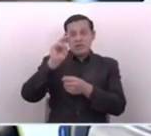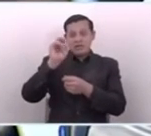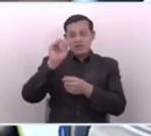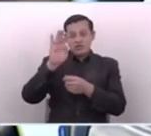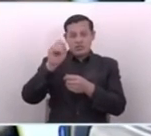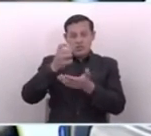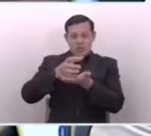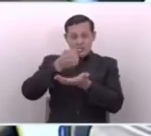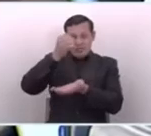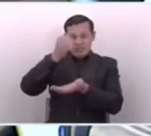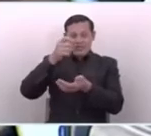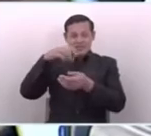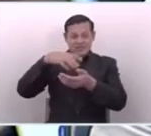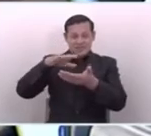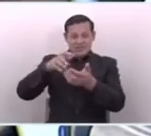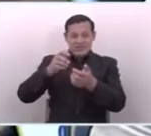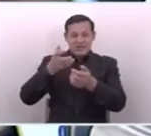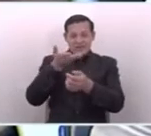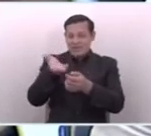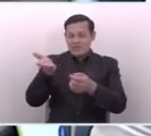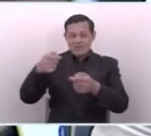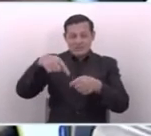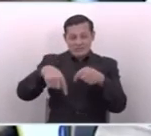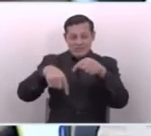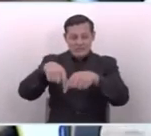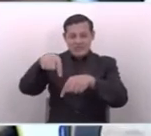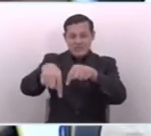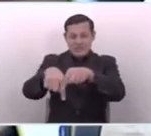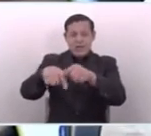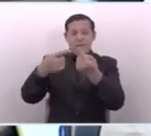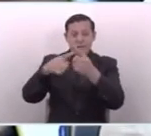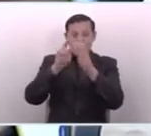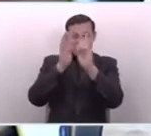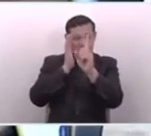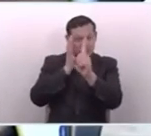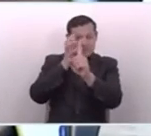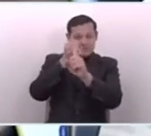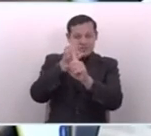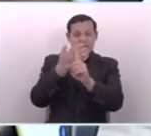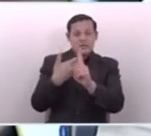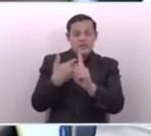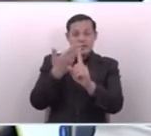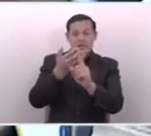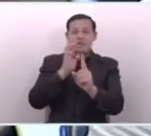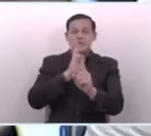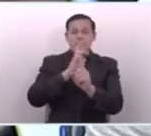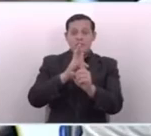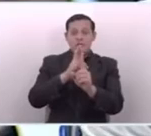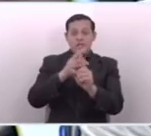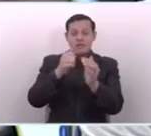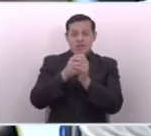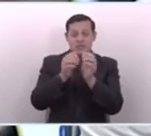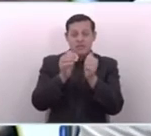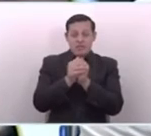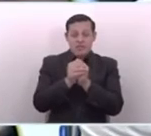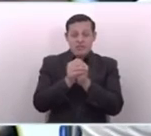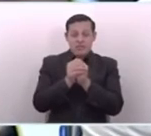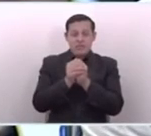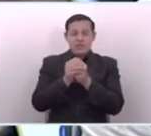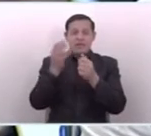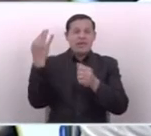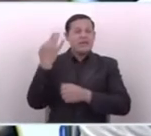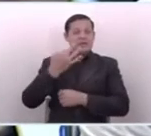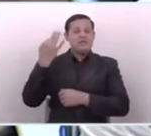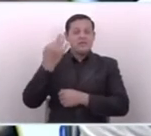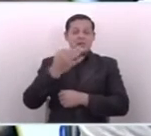Claro que cuando la medida es acertada y va orientada a dar respuesta justamente a la problemática y a la